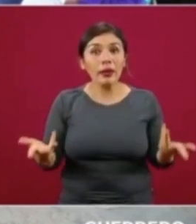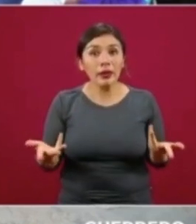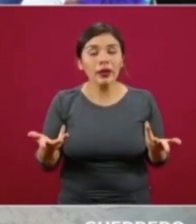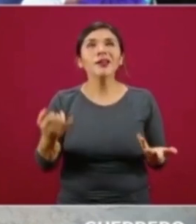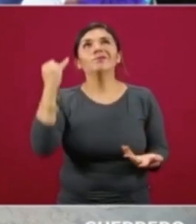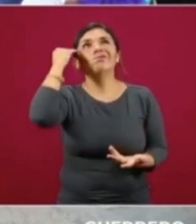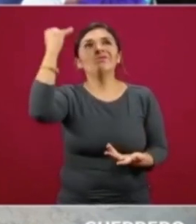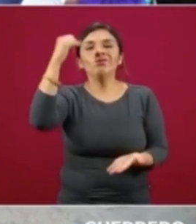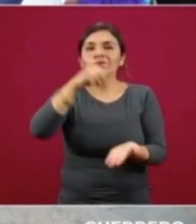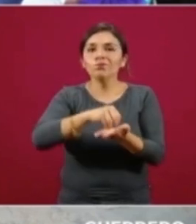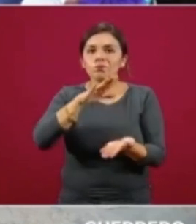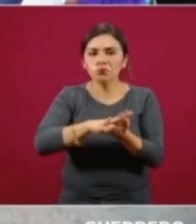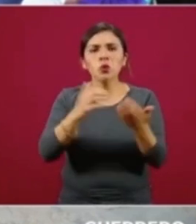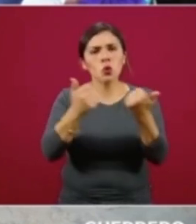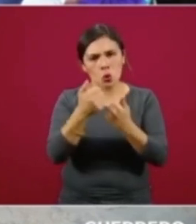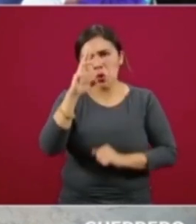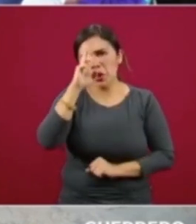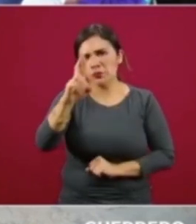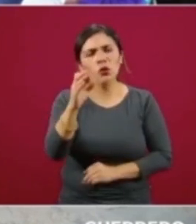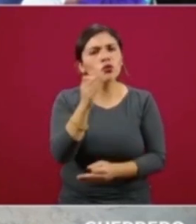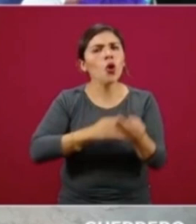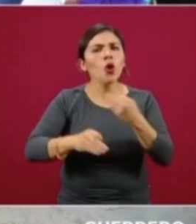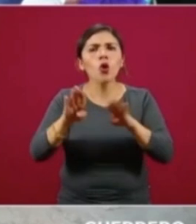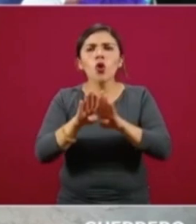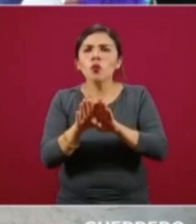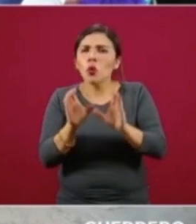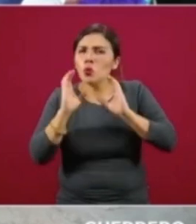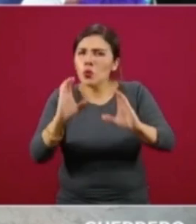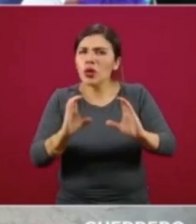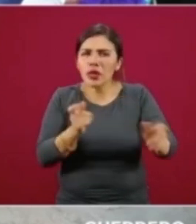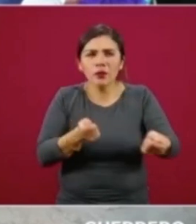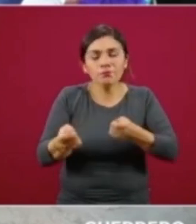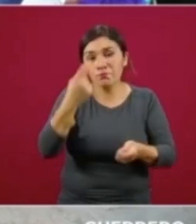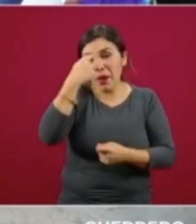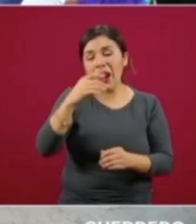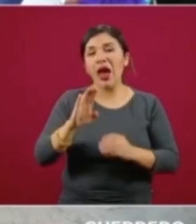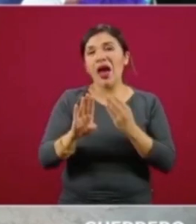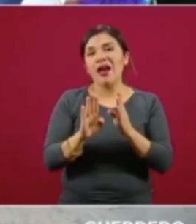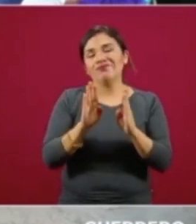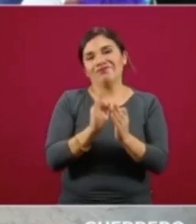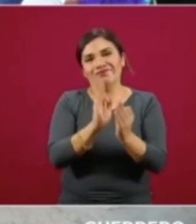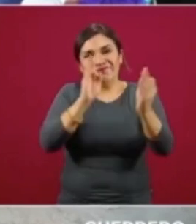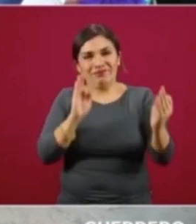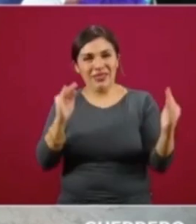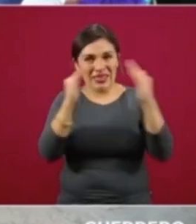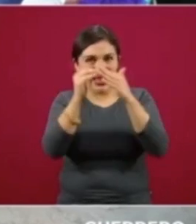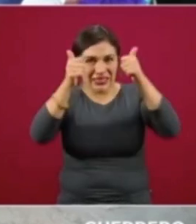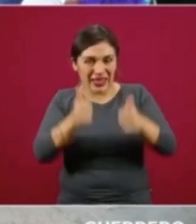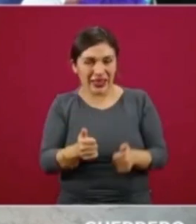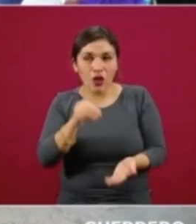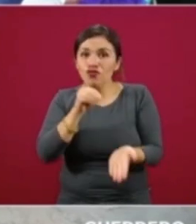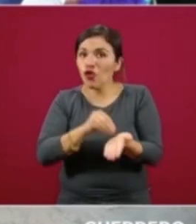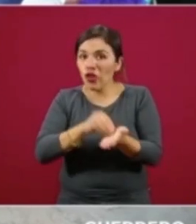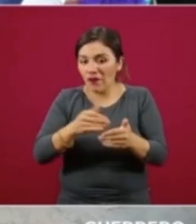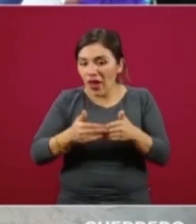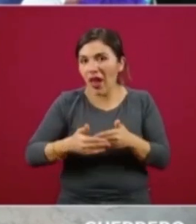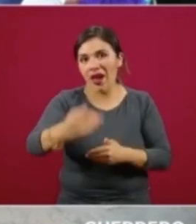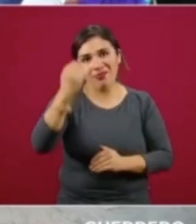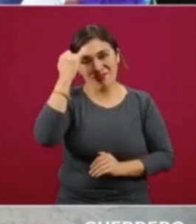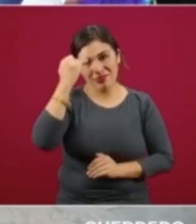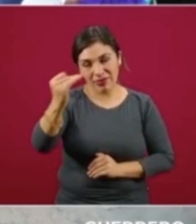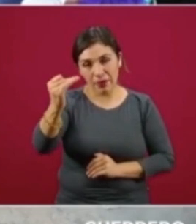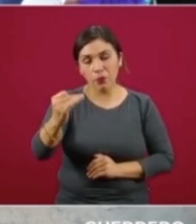establecimos y respetamos las medidas que estableció la Jornada Nacional de Sana Distancia en la que aún nos encontramos.